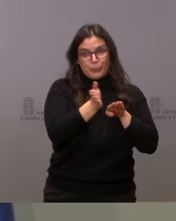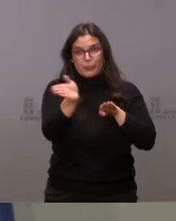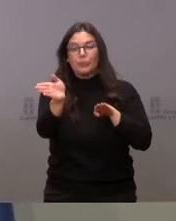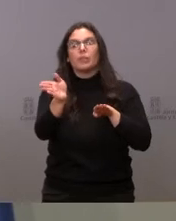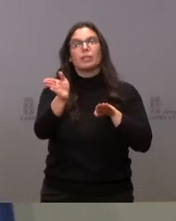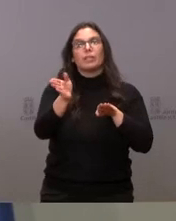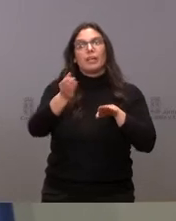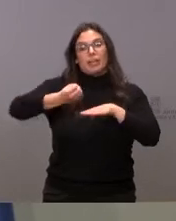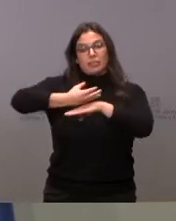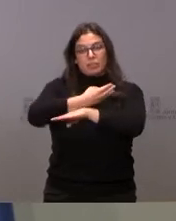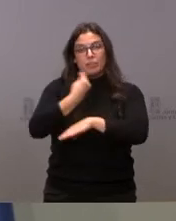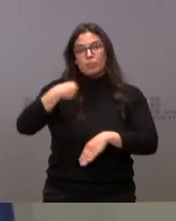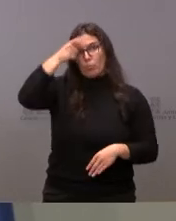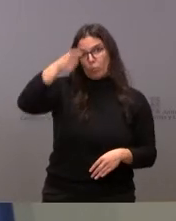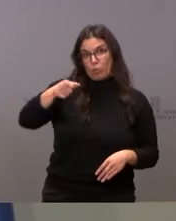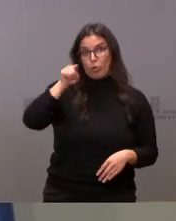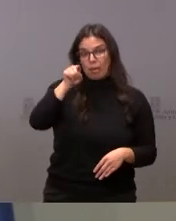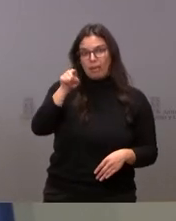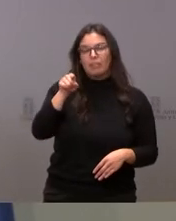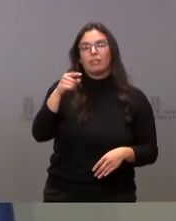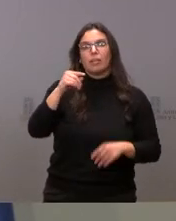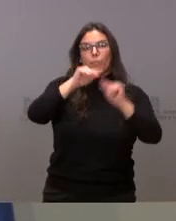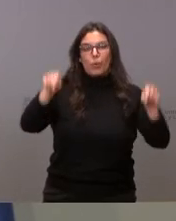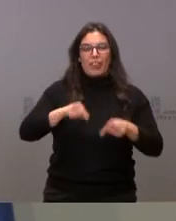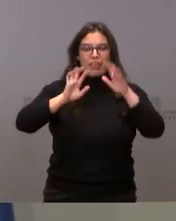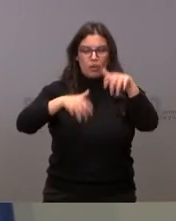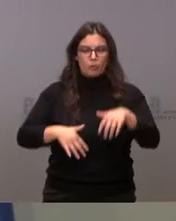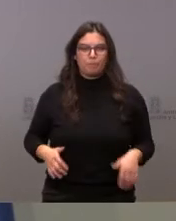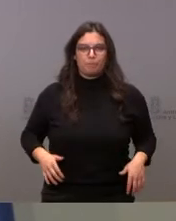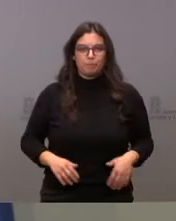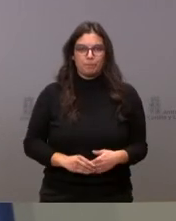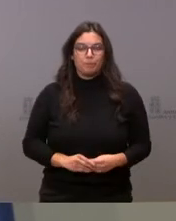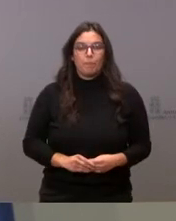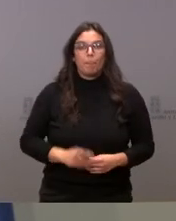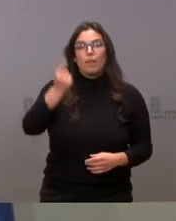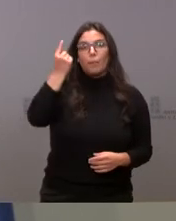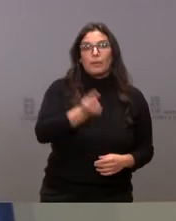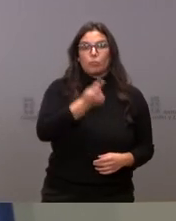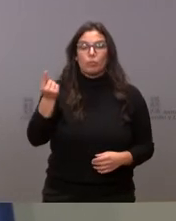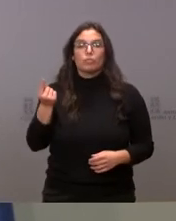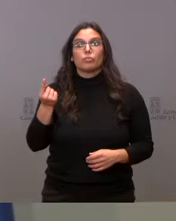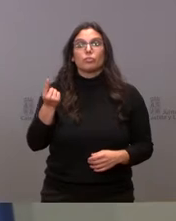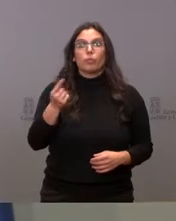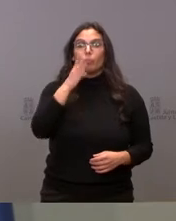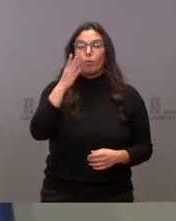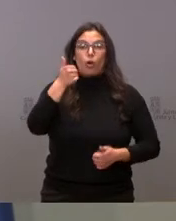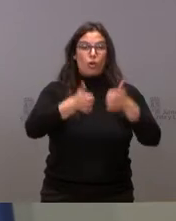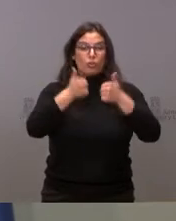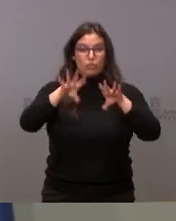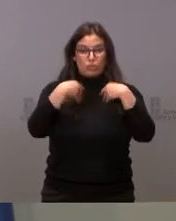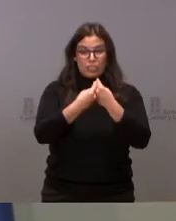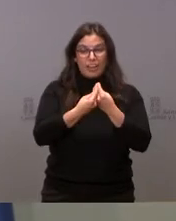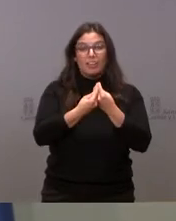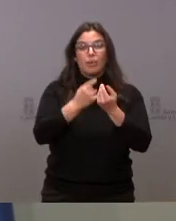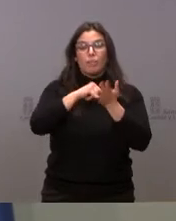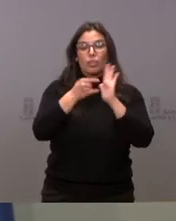ferroviaria en Villadangos del Páramo, en la provincia de León. Presupuesto base de licitación de la totalidad del proyecto asciende a un